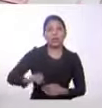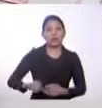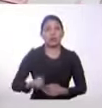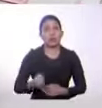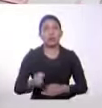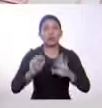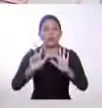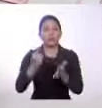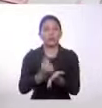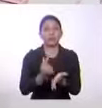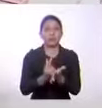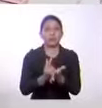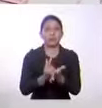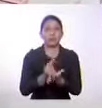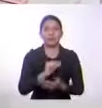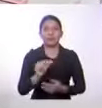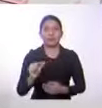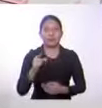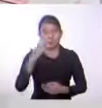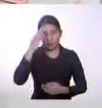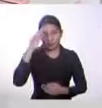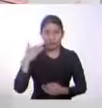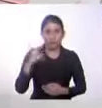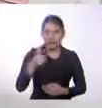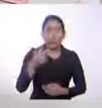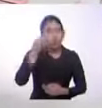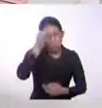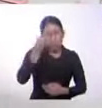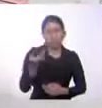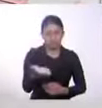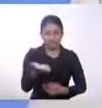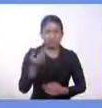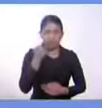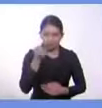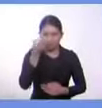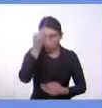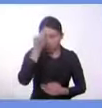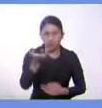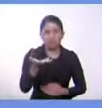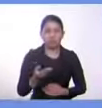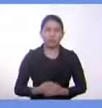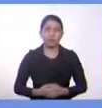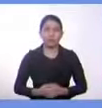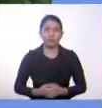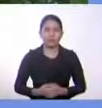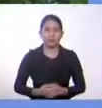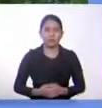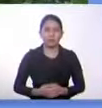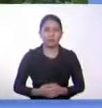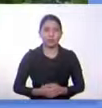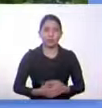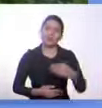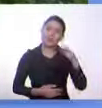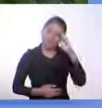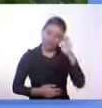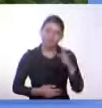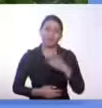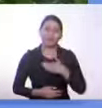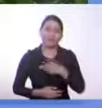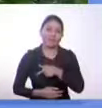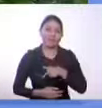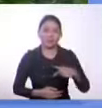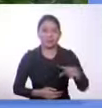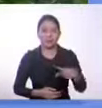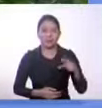octavo grado. Tenemos a Keren. Nos da sus ideas para que Carlos pueda hacer esta propuesta. Hola, mi nombre es Keren